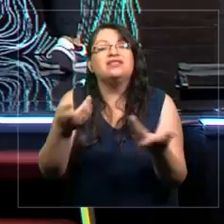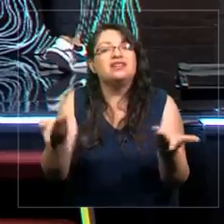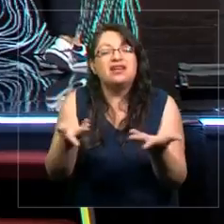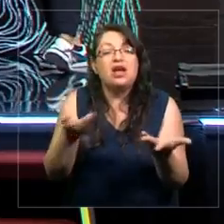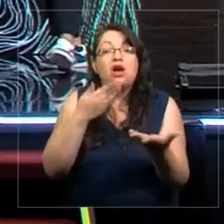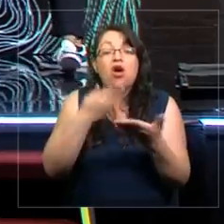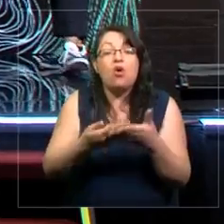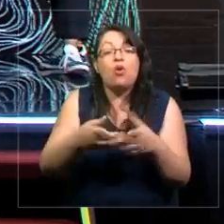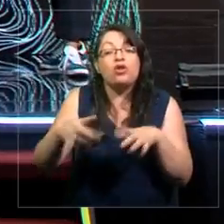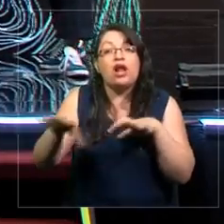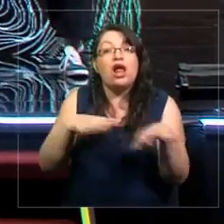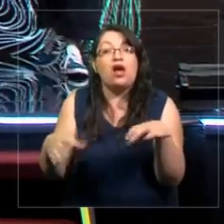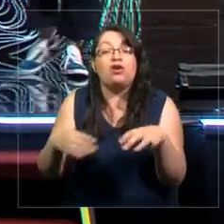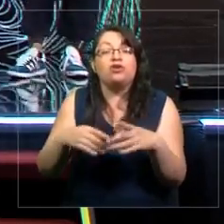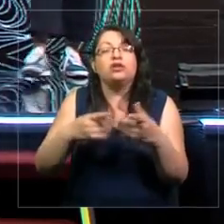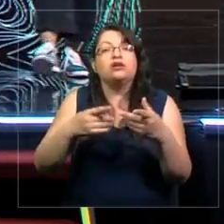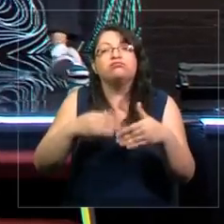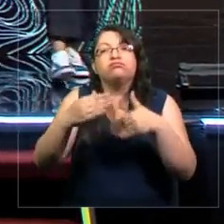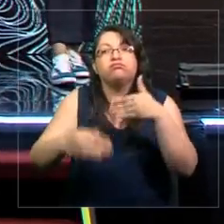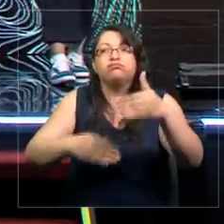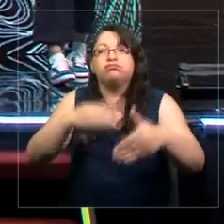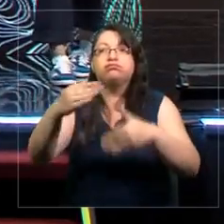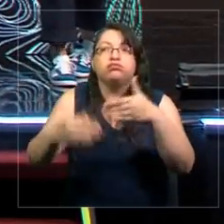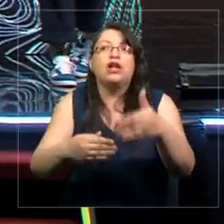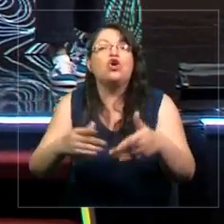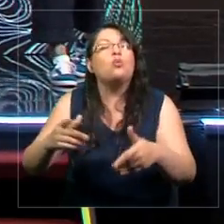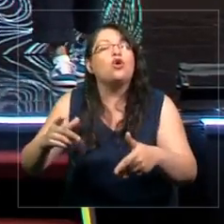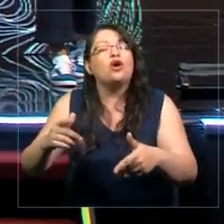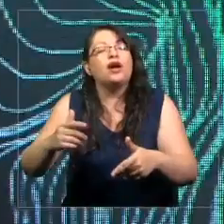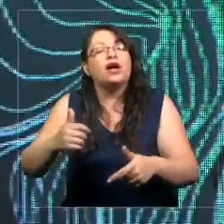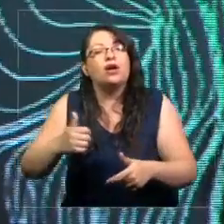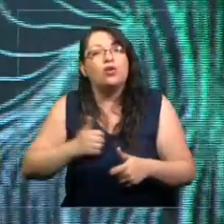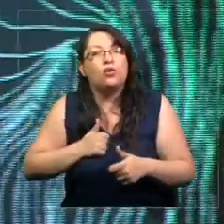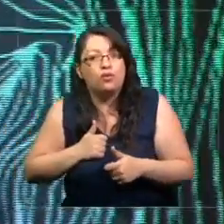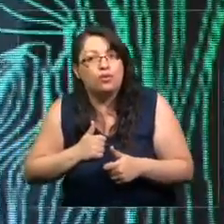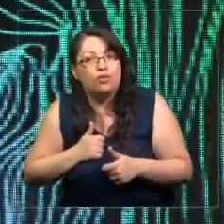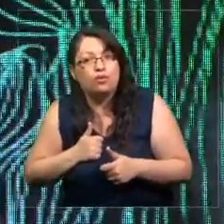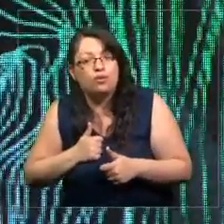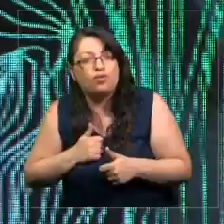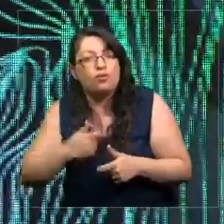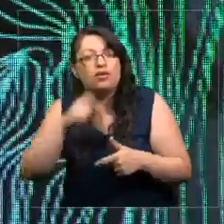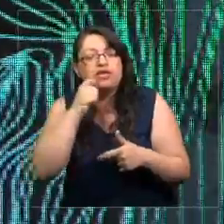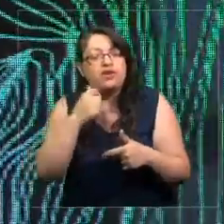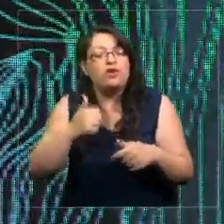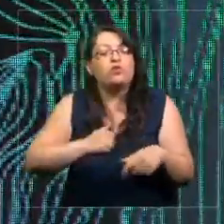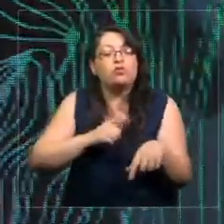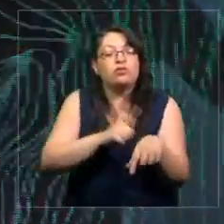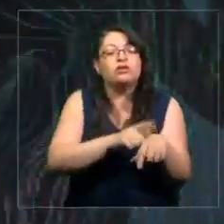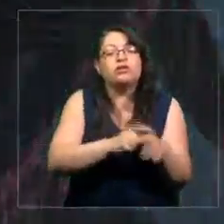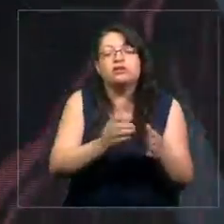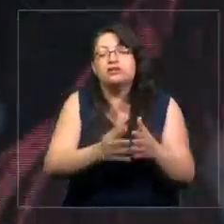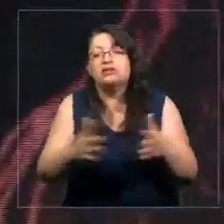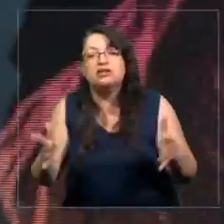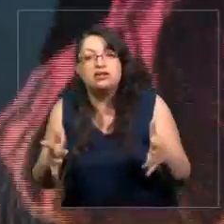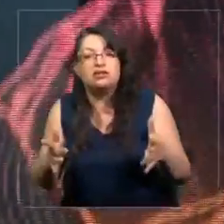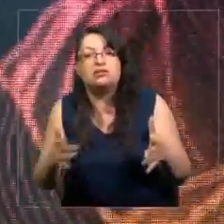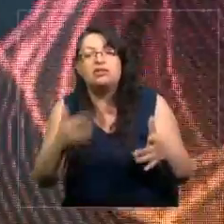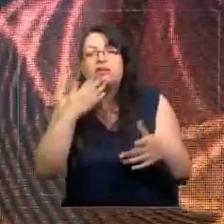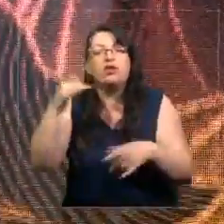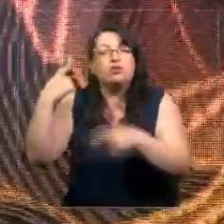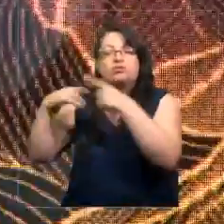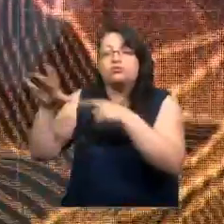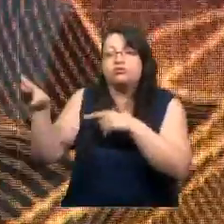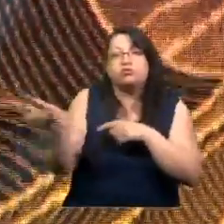sigue su curso hasta su cumplimiento y el cumplimiento tiene que ver con la temporalidad, con cierto espacio de la temporalidad, con cierto recogimiento también.